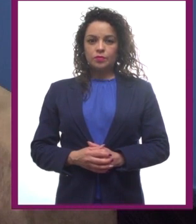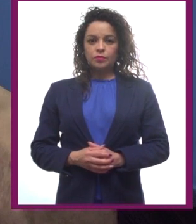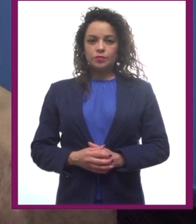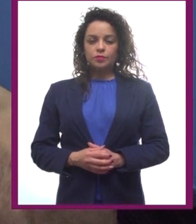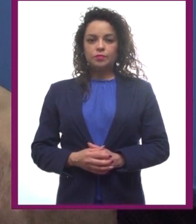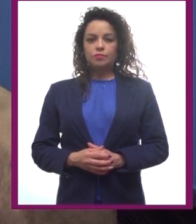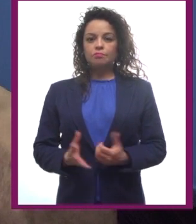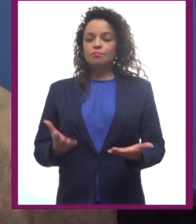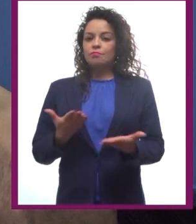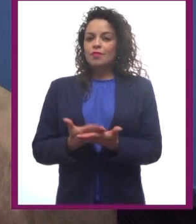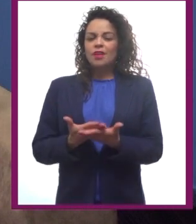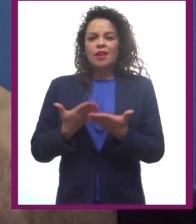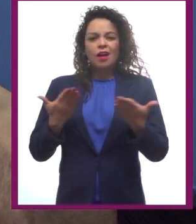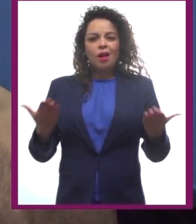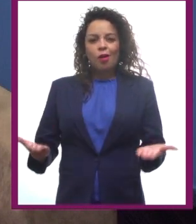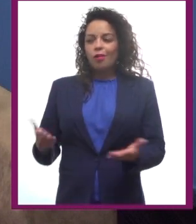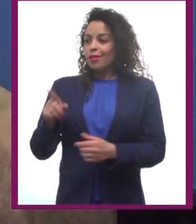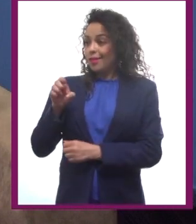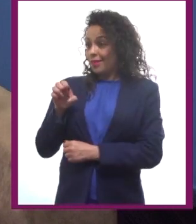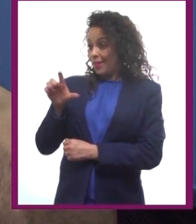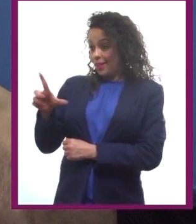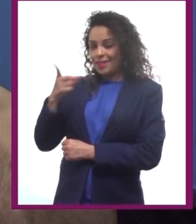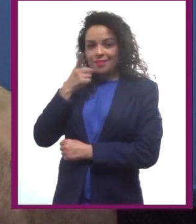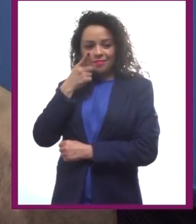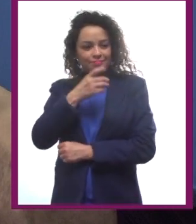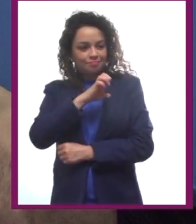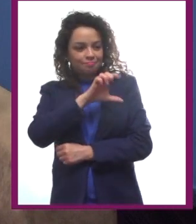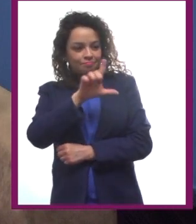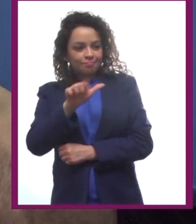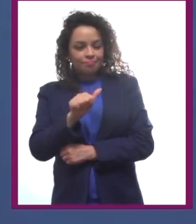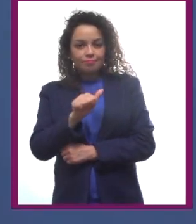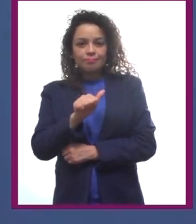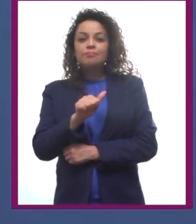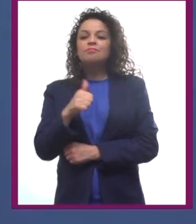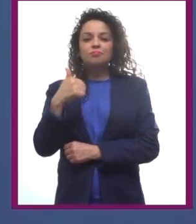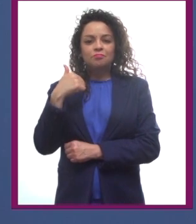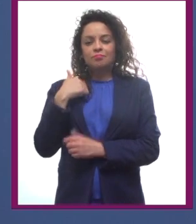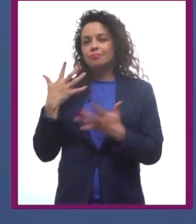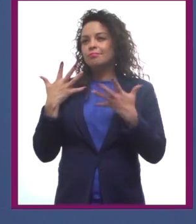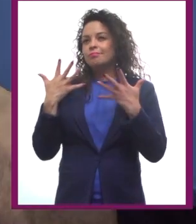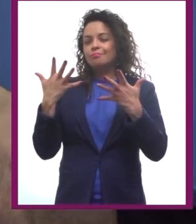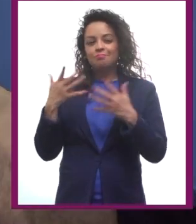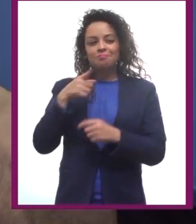Y ahora él le dice a ella, eres todo lo que buscaba.